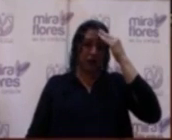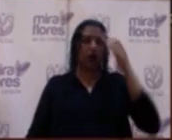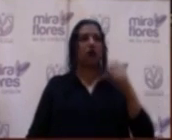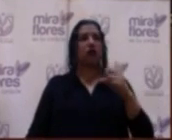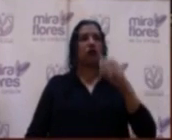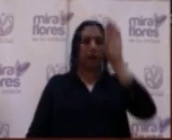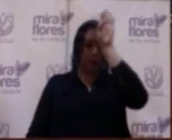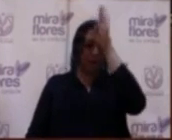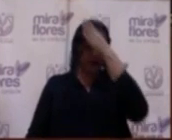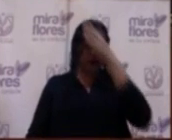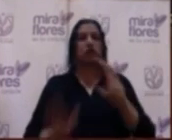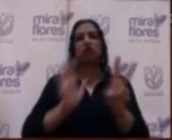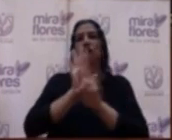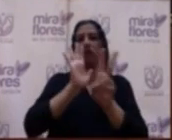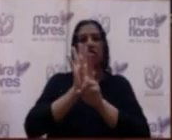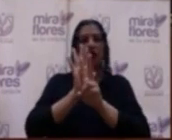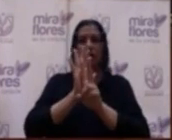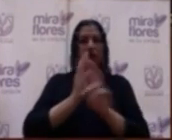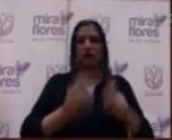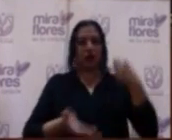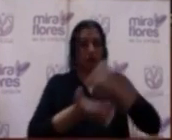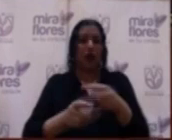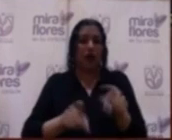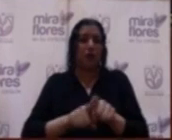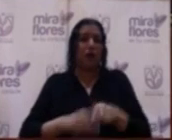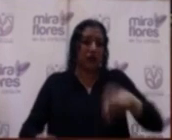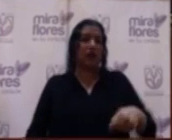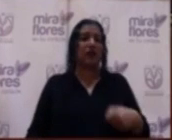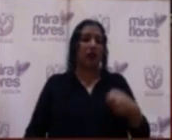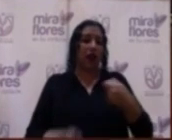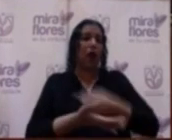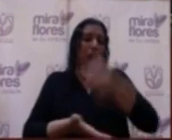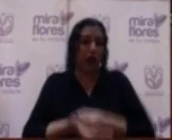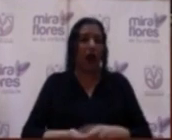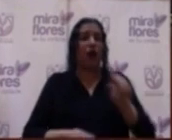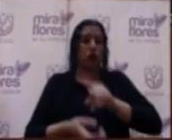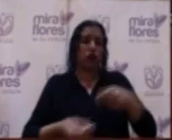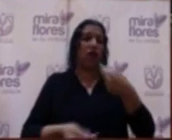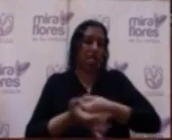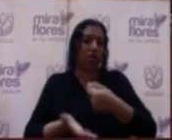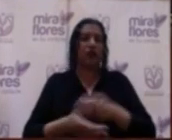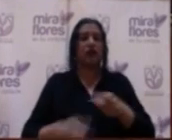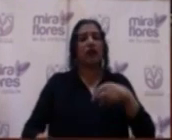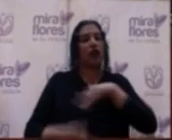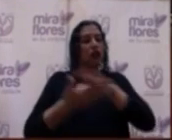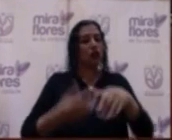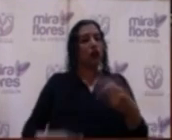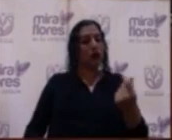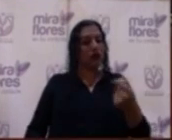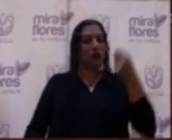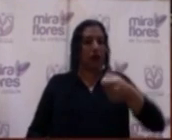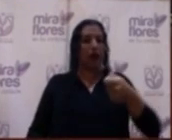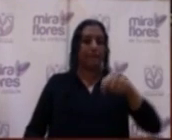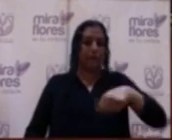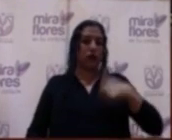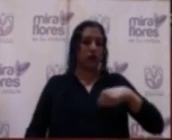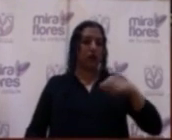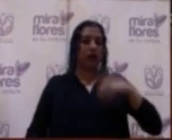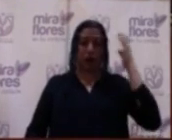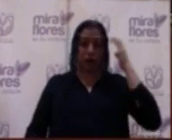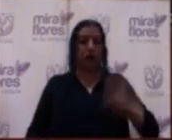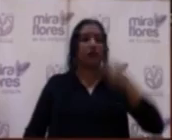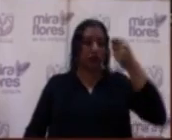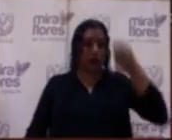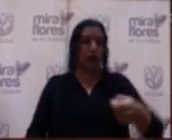voluntarios, que ellos no cobran un sol, pero tienen gastos. Y entonces estos gastos también son ayudados por parte de la municipalidad de